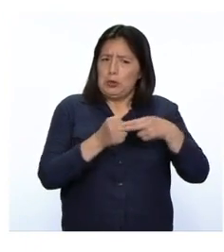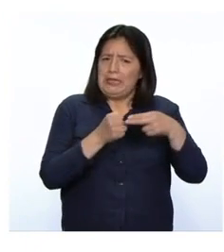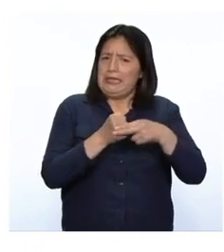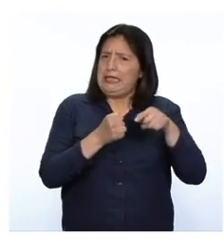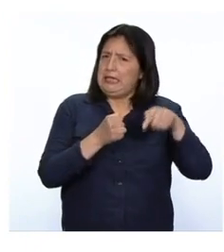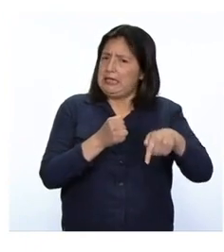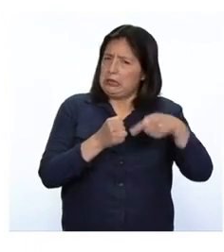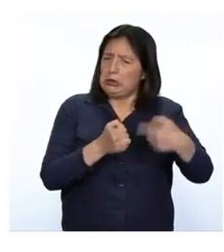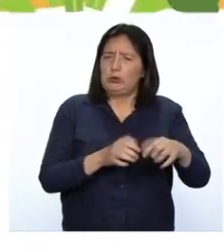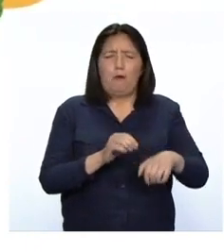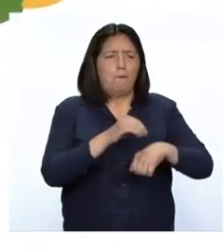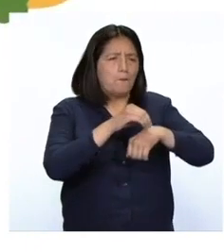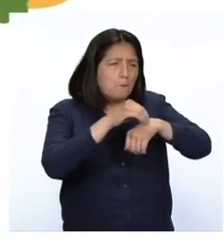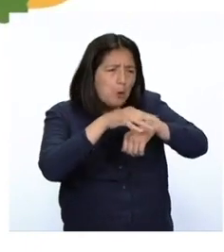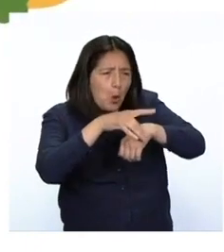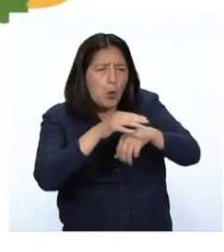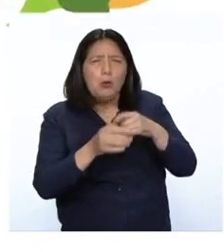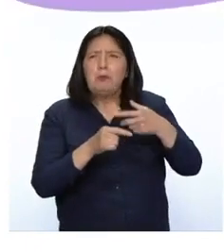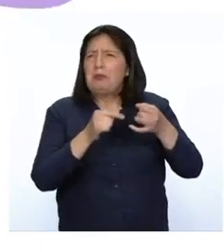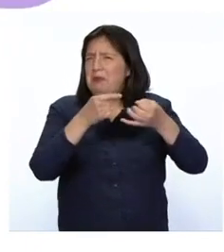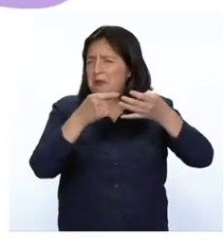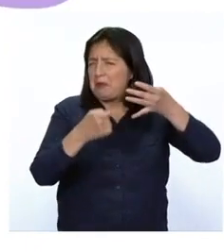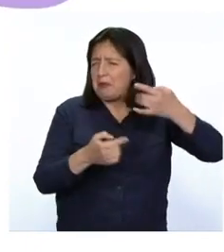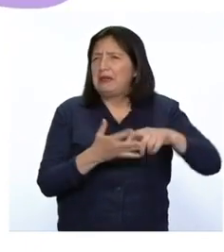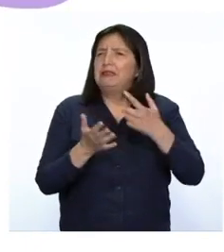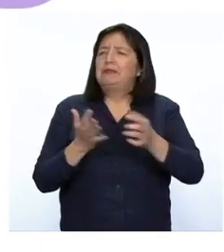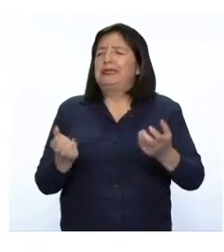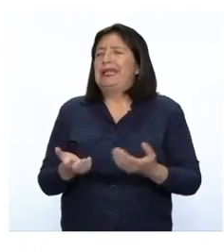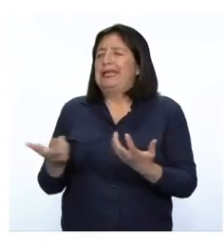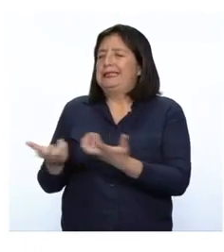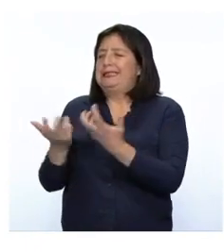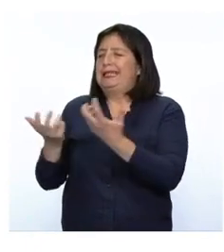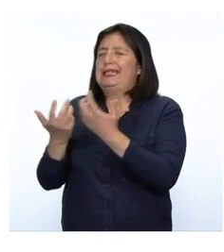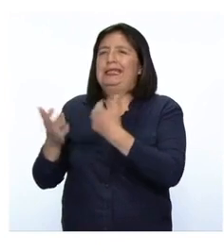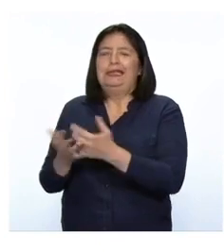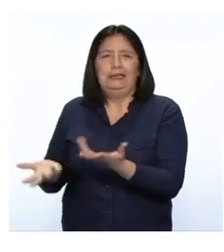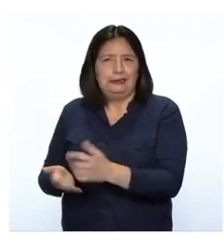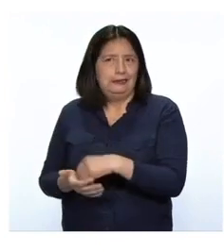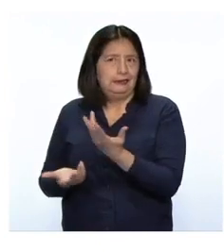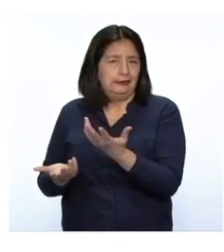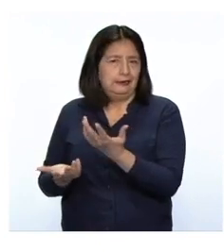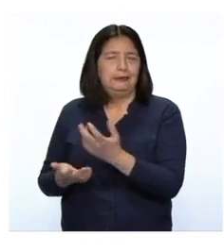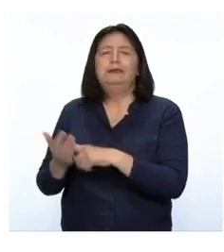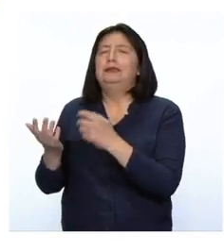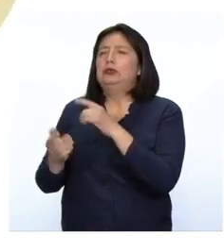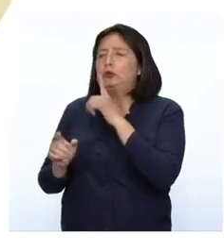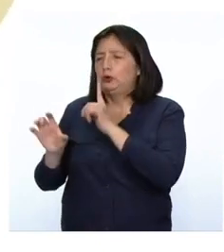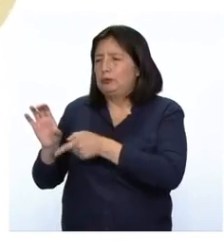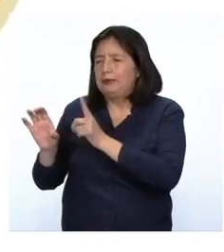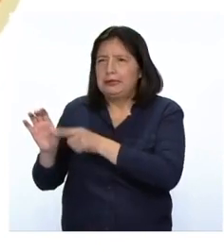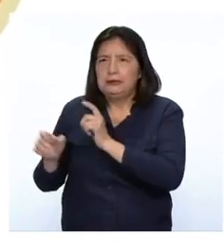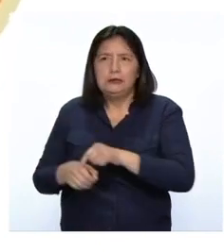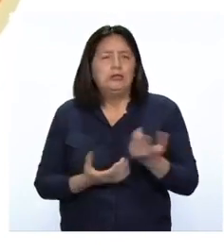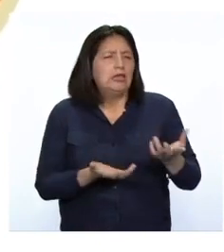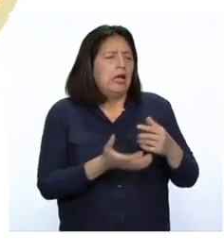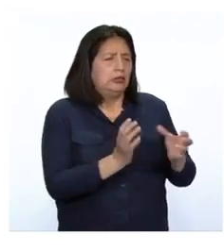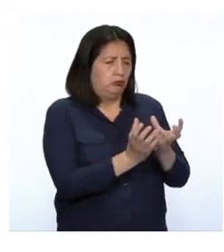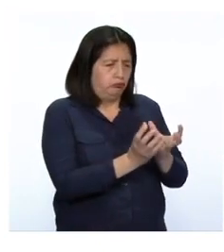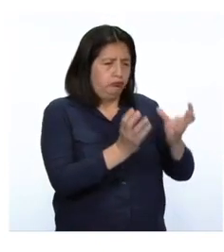eso los domingos preparan los mariscos con ensalada de espinaca y tomate. Para beber, Maribel y su hermano realizan jugo de